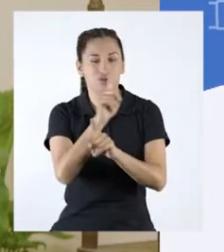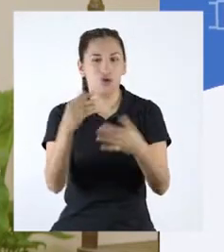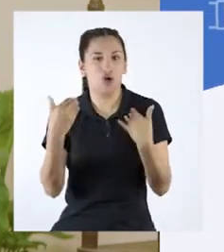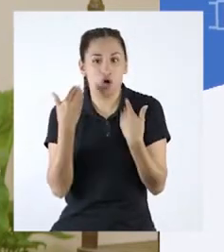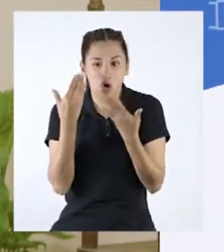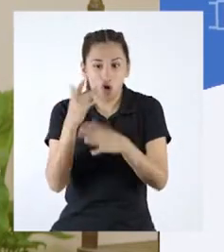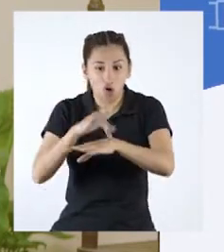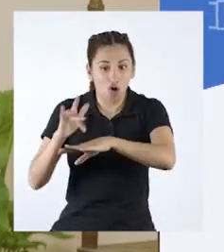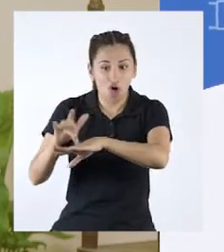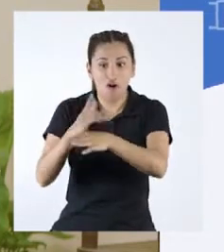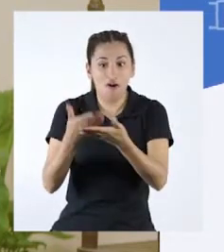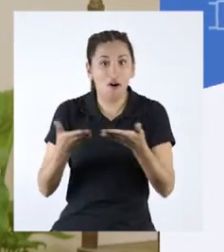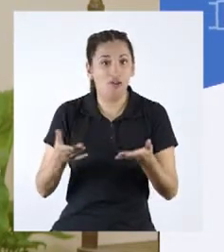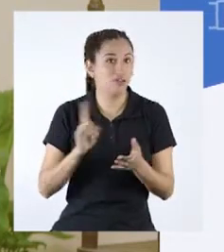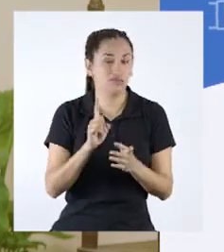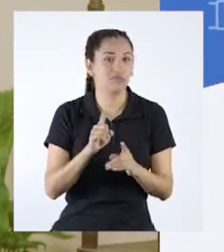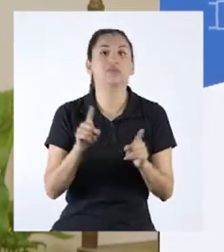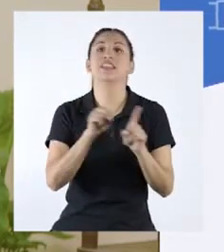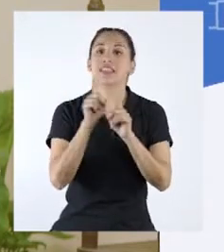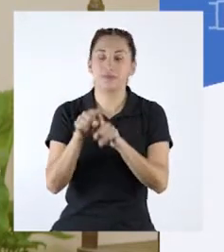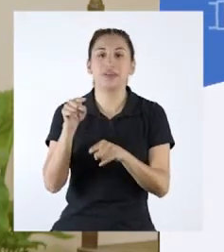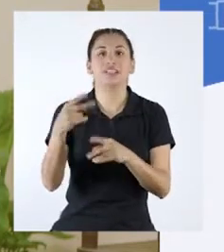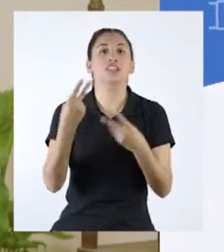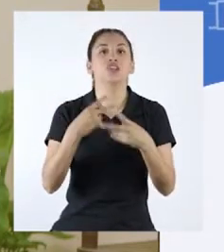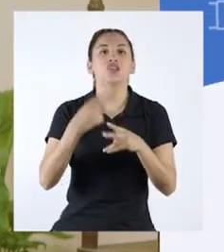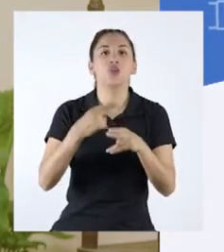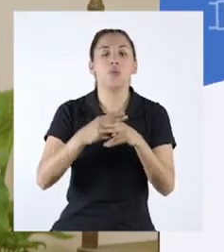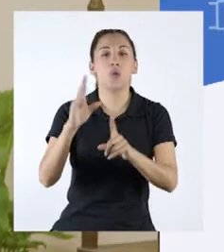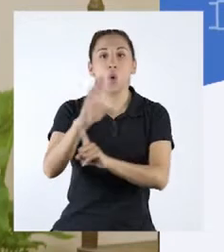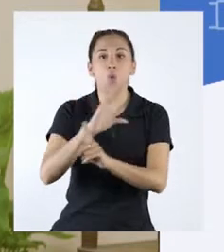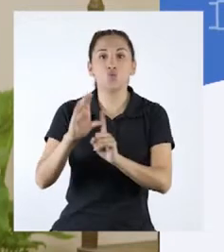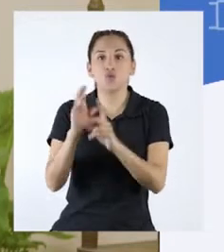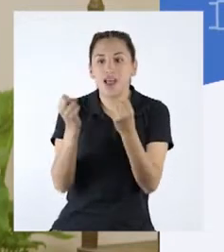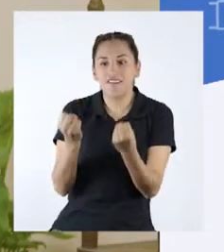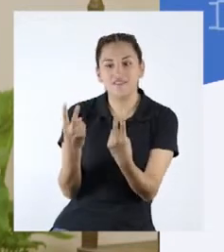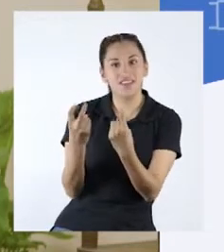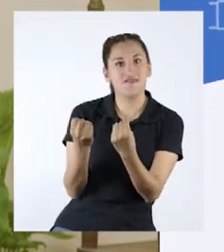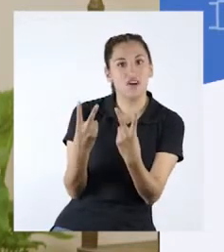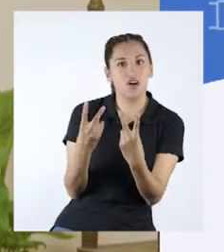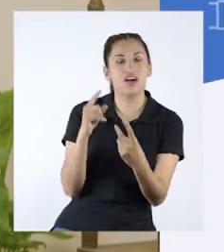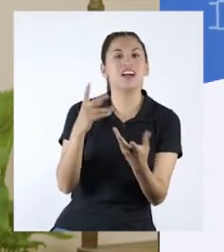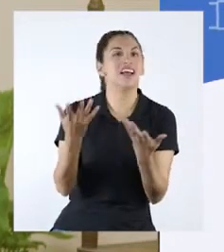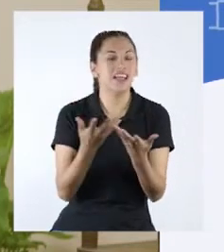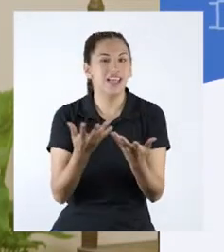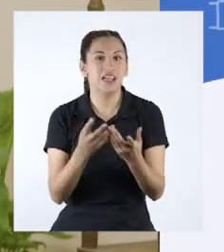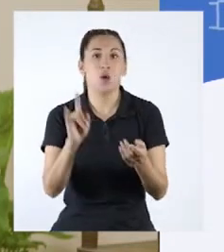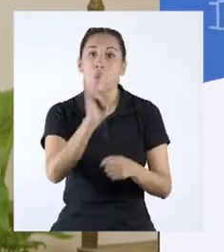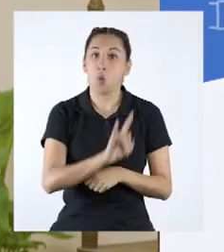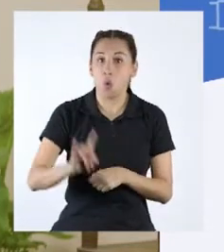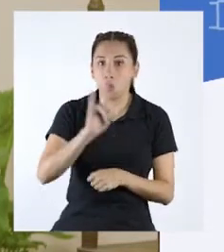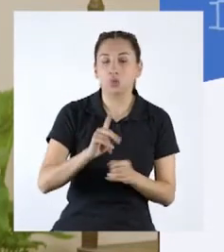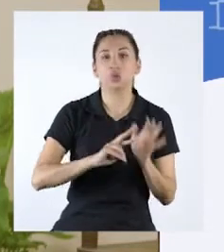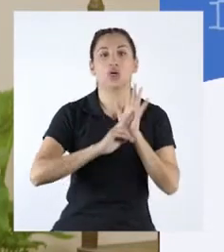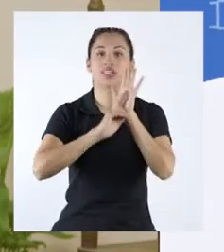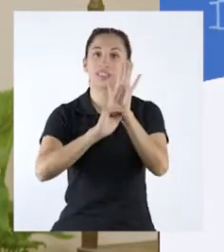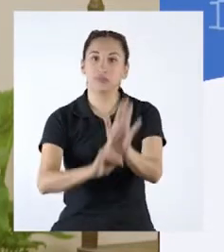inmaterial. A este se le llama también cultura viva. Y está constituido por usos,